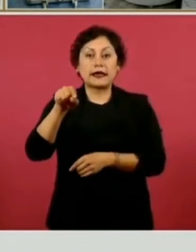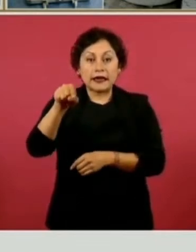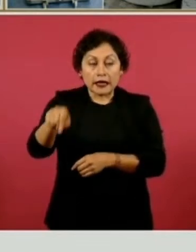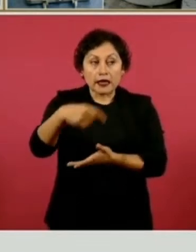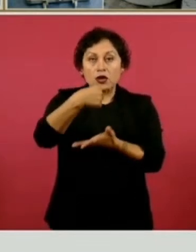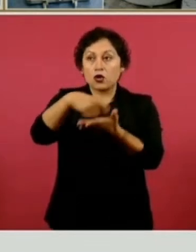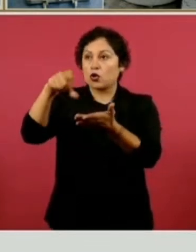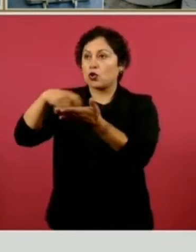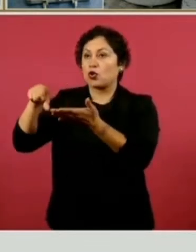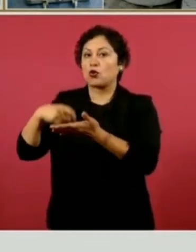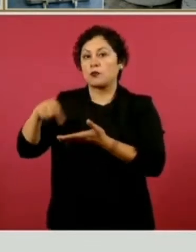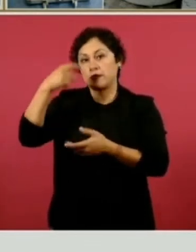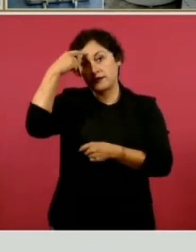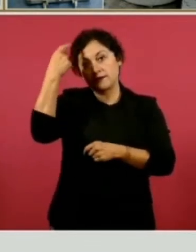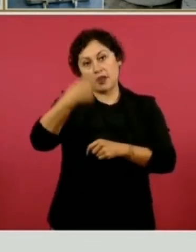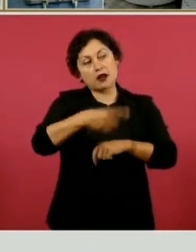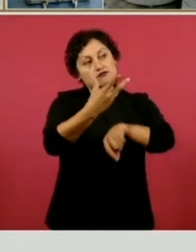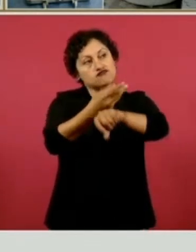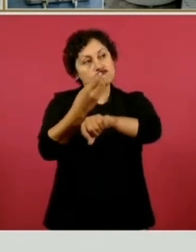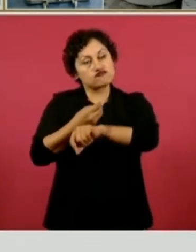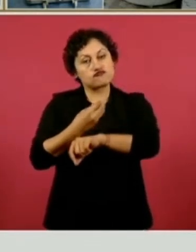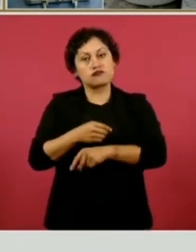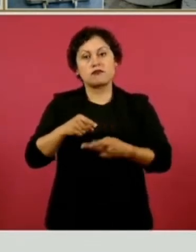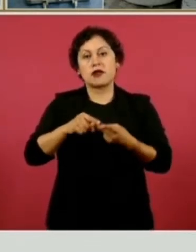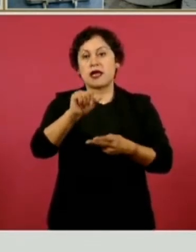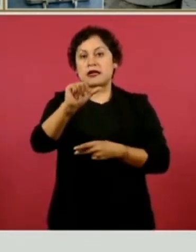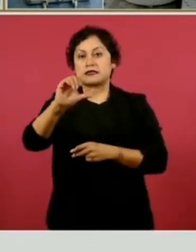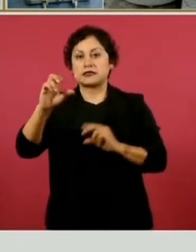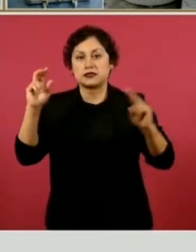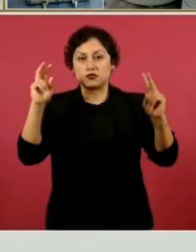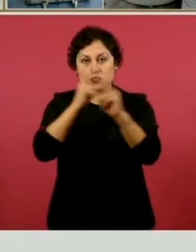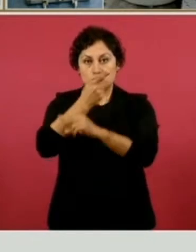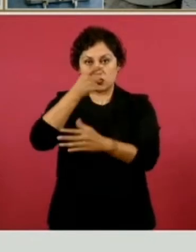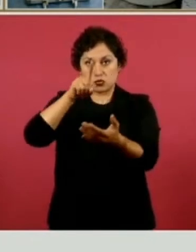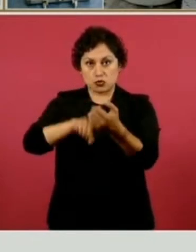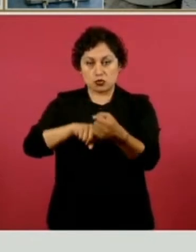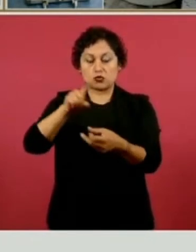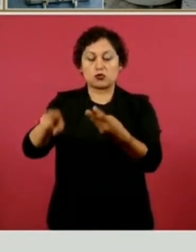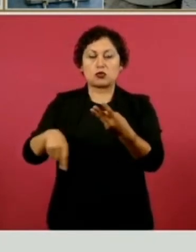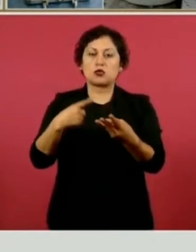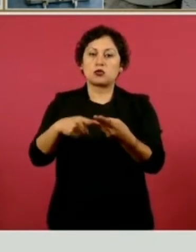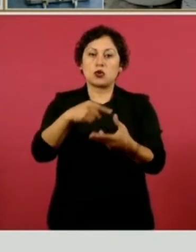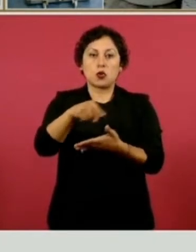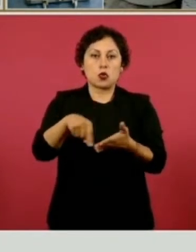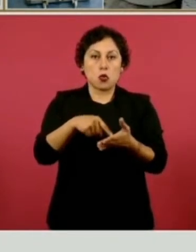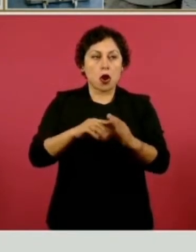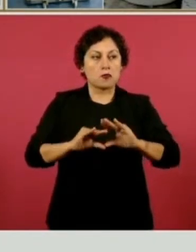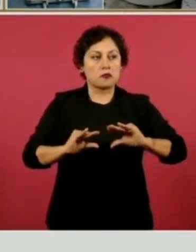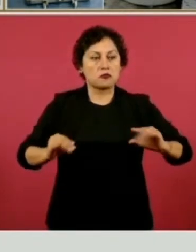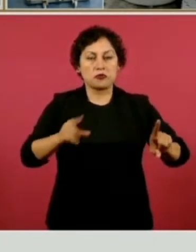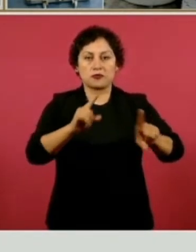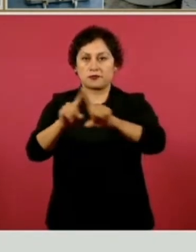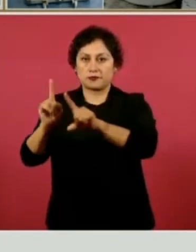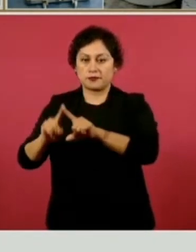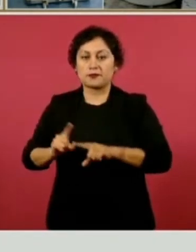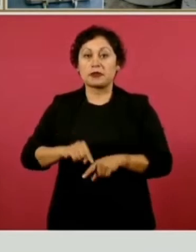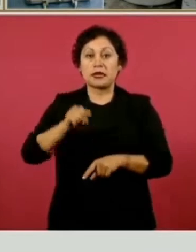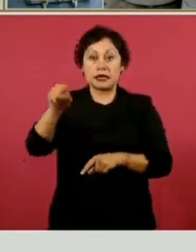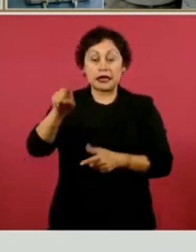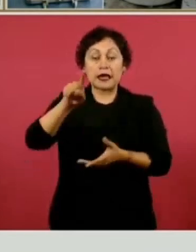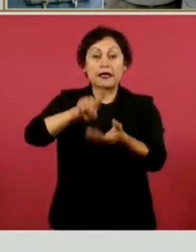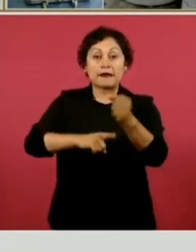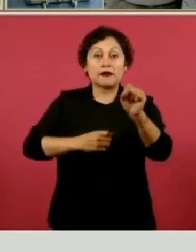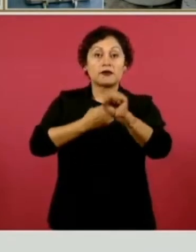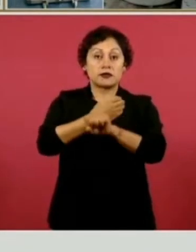para la mejora de la unidad, instalaciones de aires acondicionados, mobiliario, equipo también. Allá hay 21 hospitales INSS Bienestar